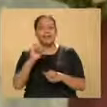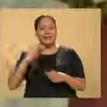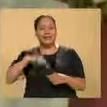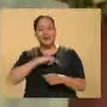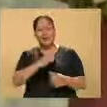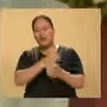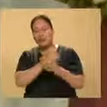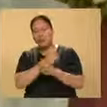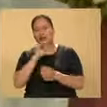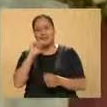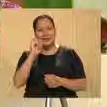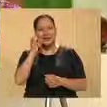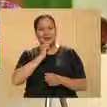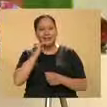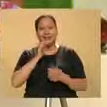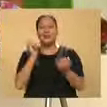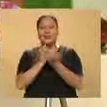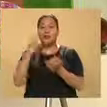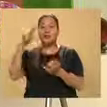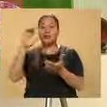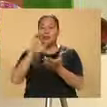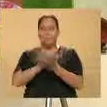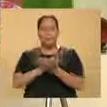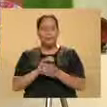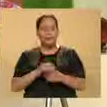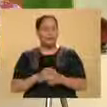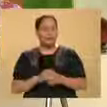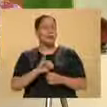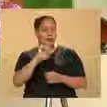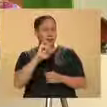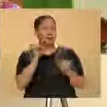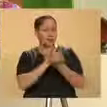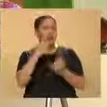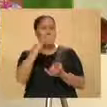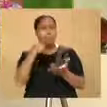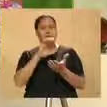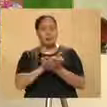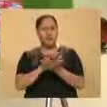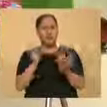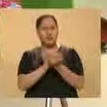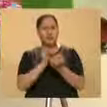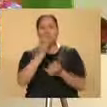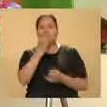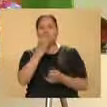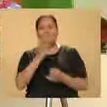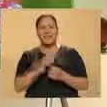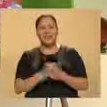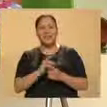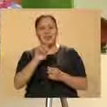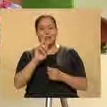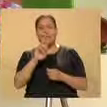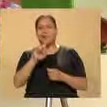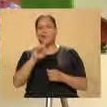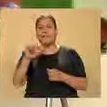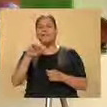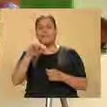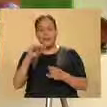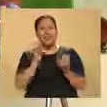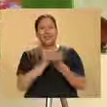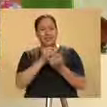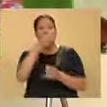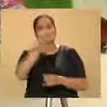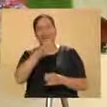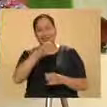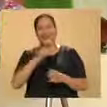un gran abrazo, cómo no. Y también a su esposa, ¿no? También le mandamos un beso a la esposa. A la esposa de Bajín también. Exactamente. Un